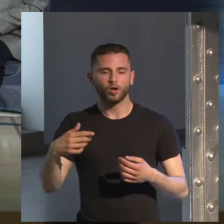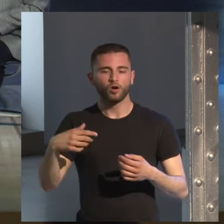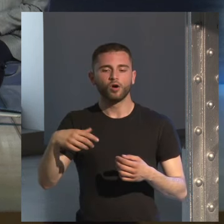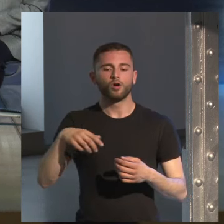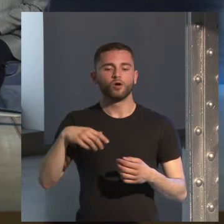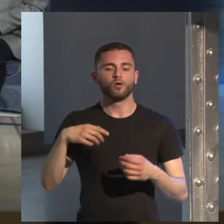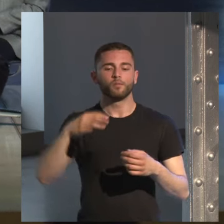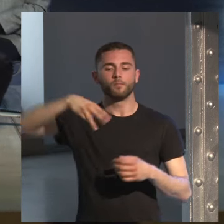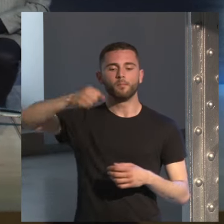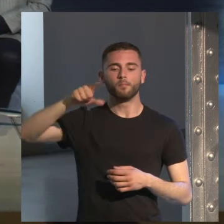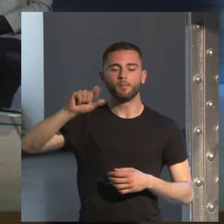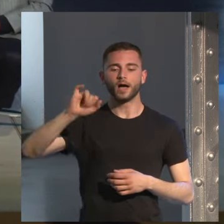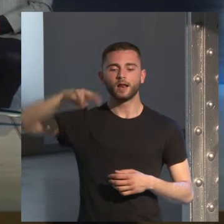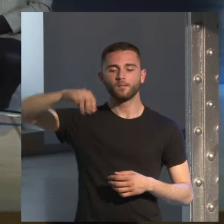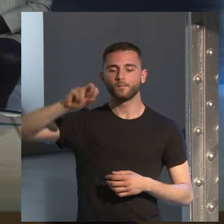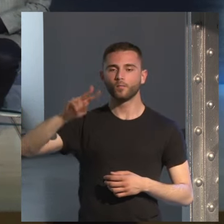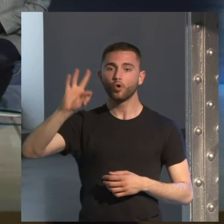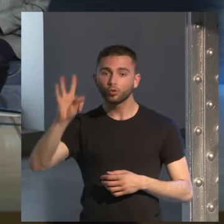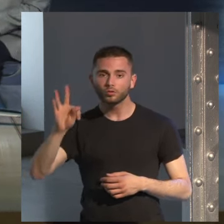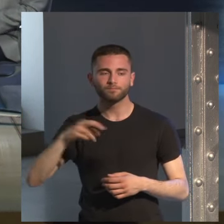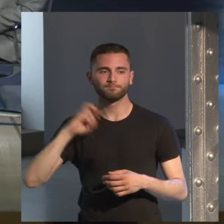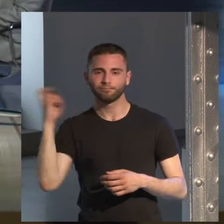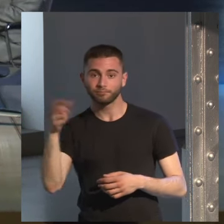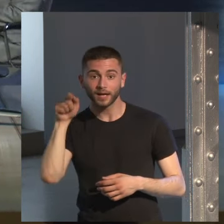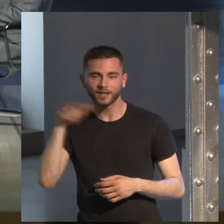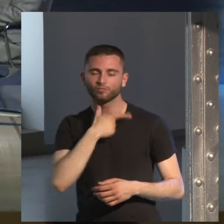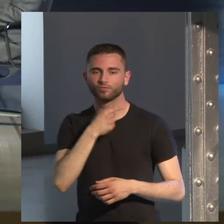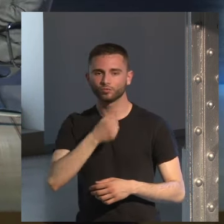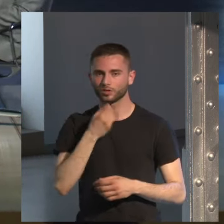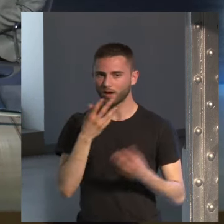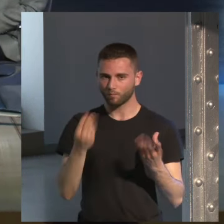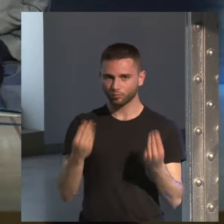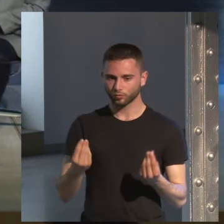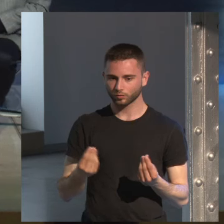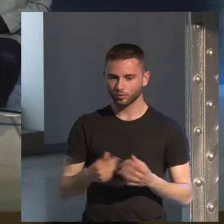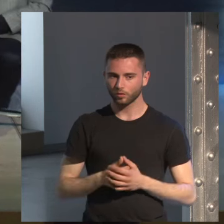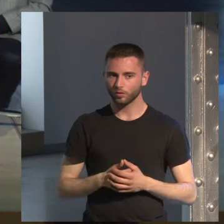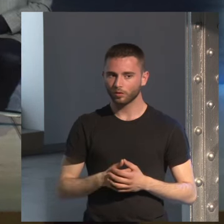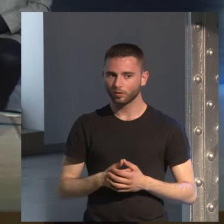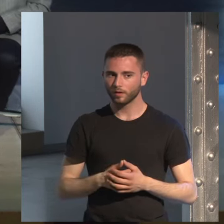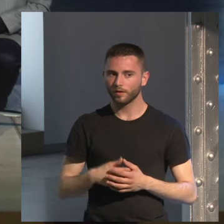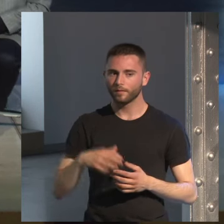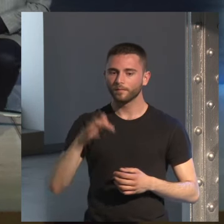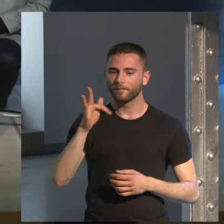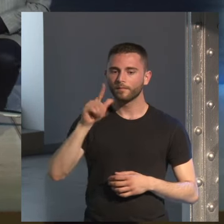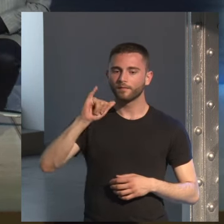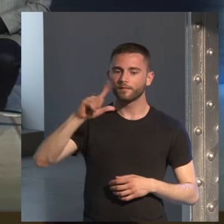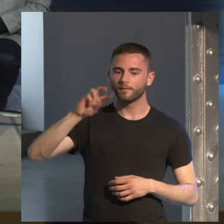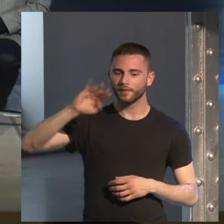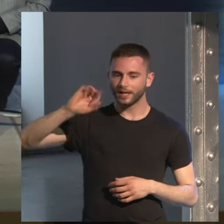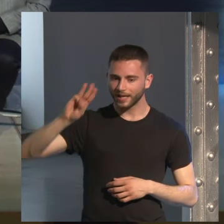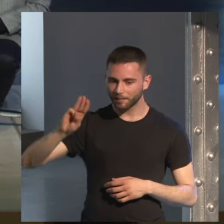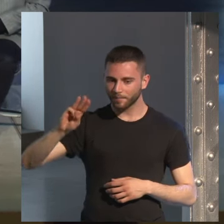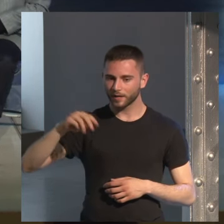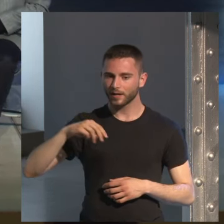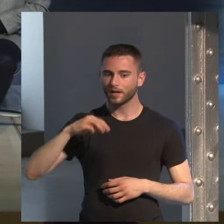gustan mucho mucho cualquiera de sus y Updite me gusta también a me gusta mucho una novela de Philip Roth que se llama La mancha humana La